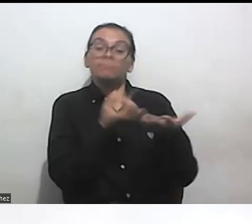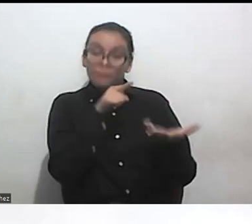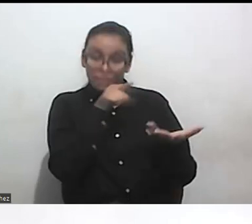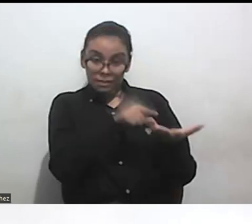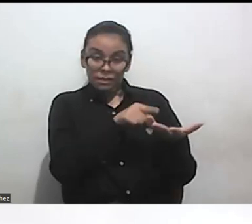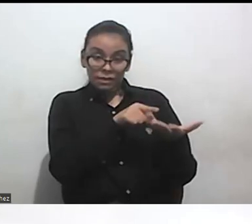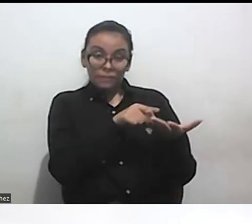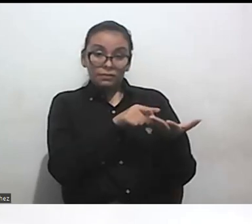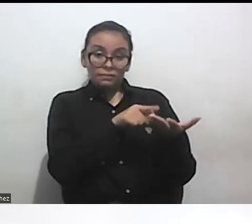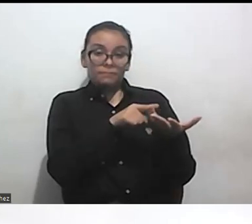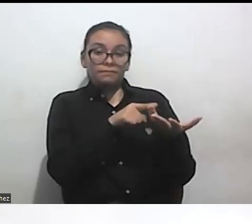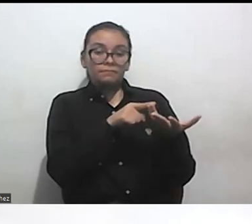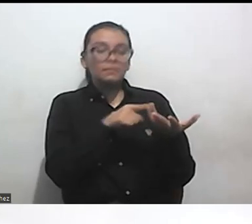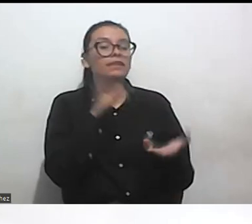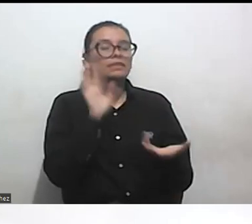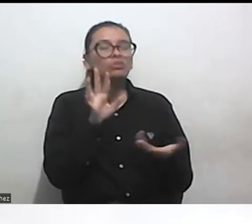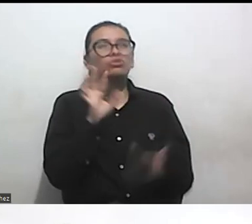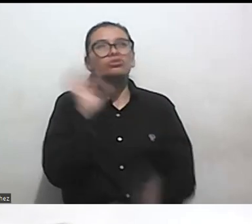siempre ha sido